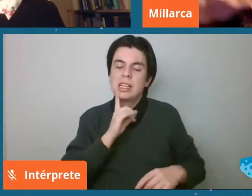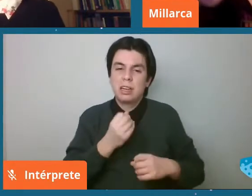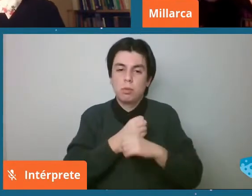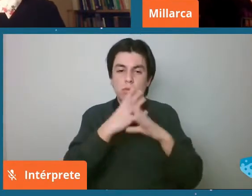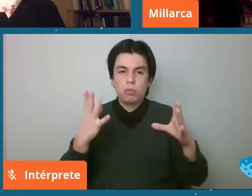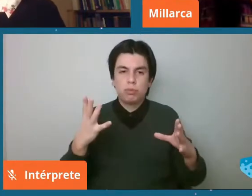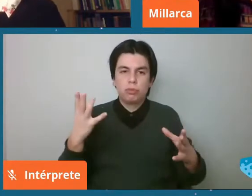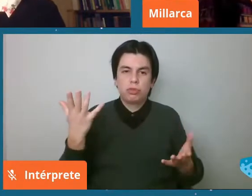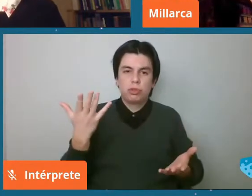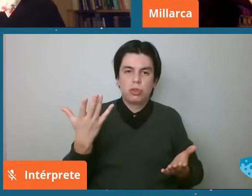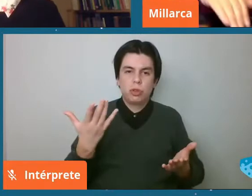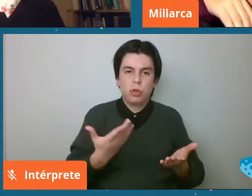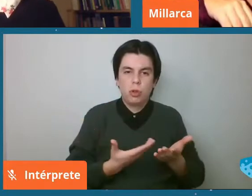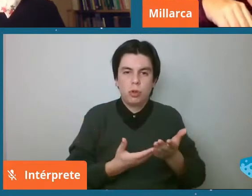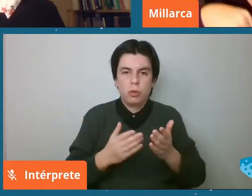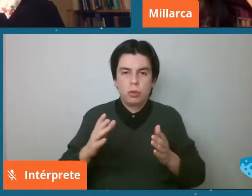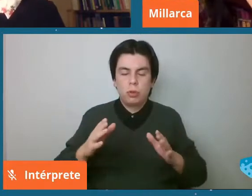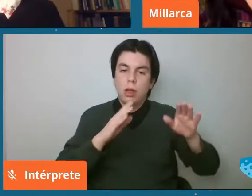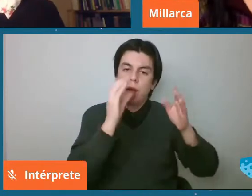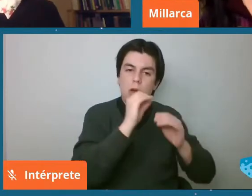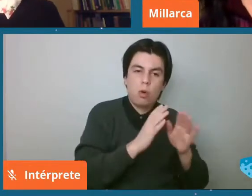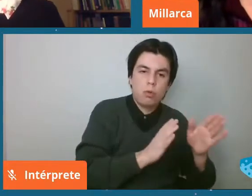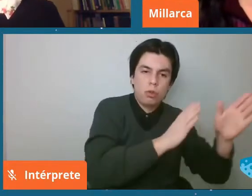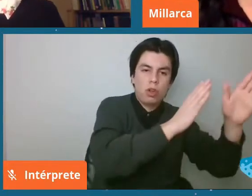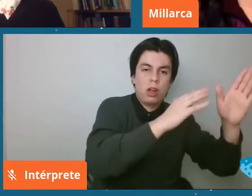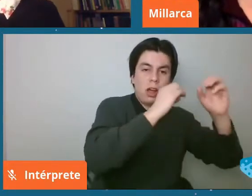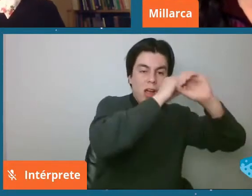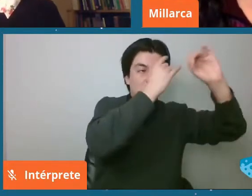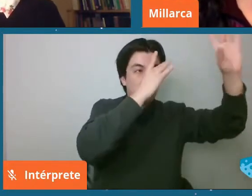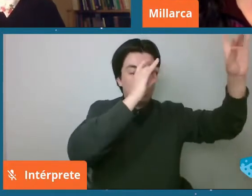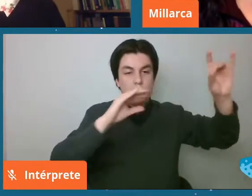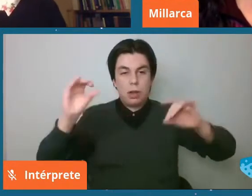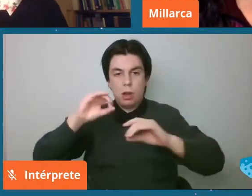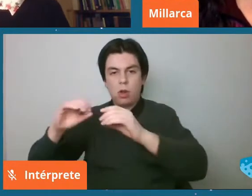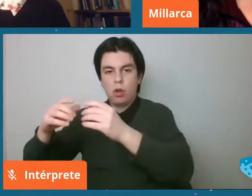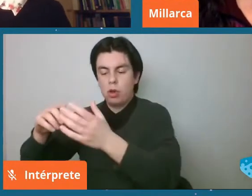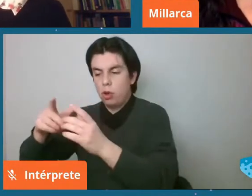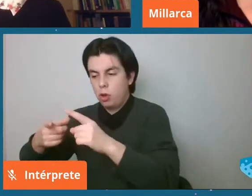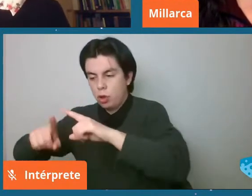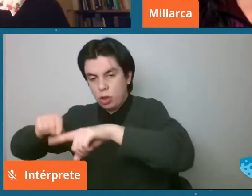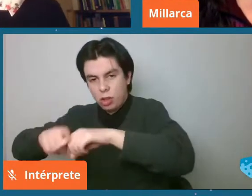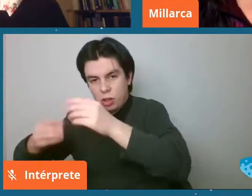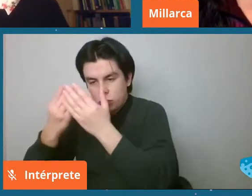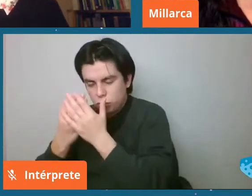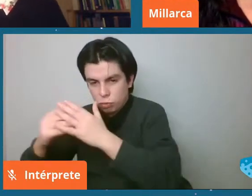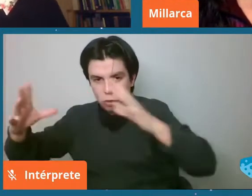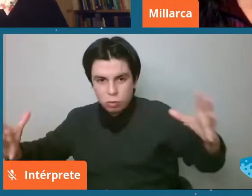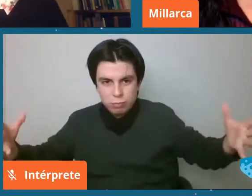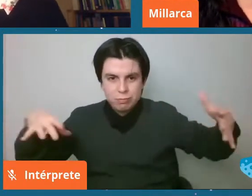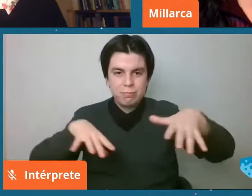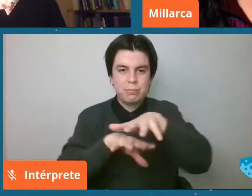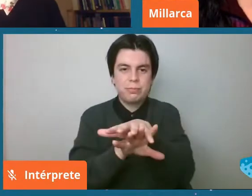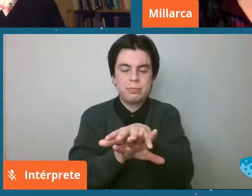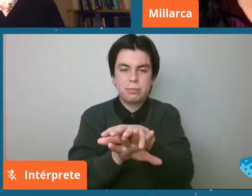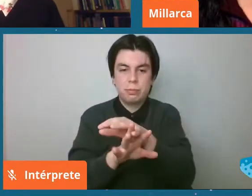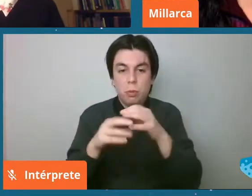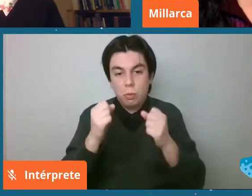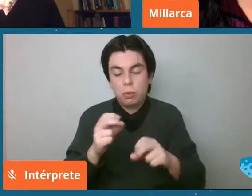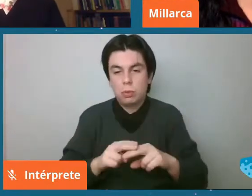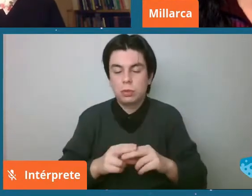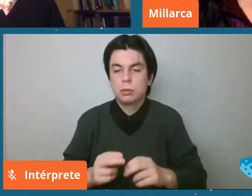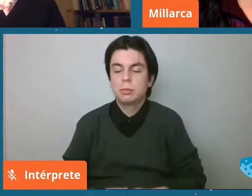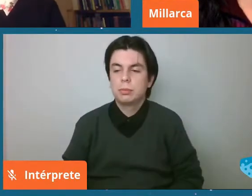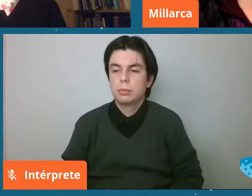en Chile de realizarlo tanto desde la astronomía como de la geología y para aprovechar los últimos minutos que nos